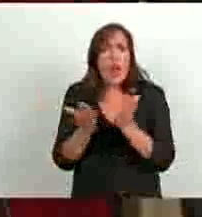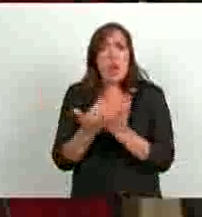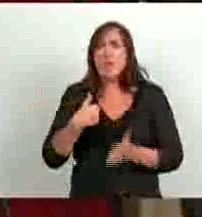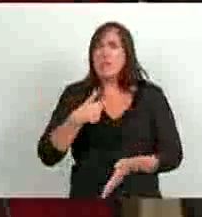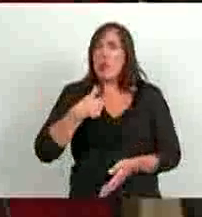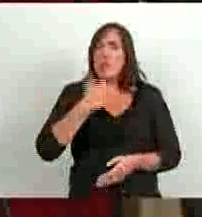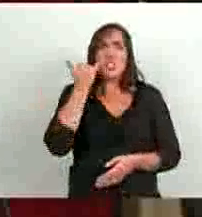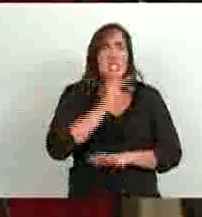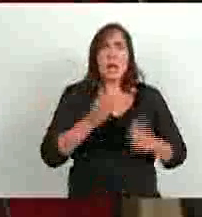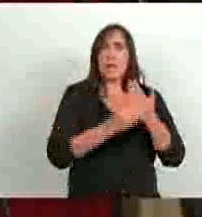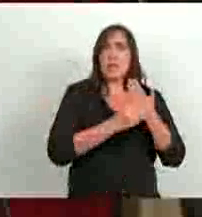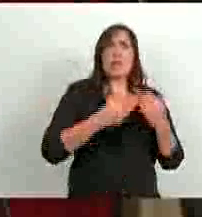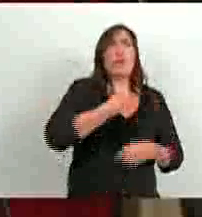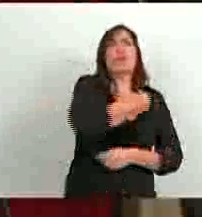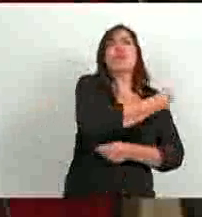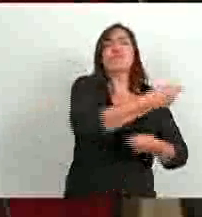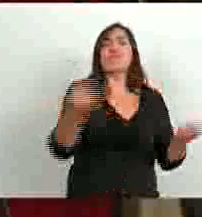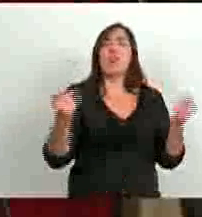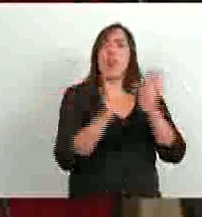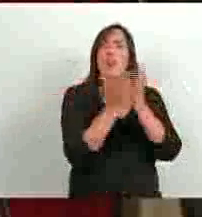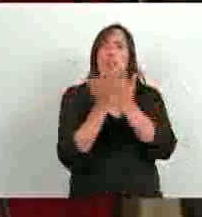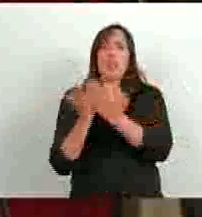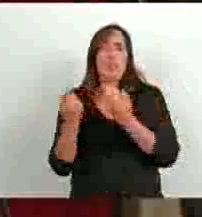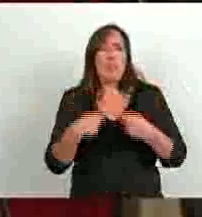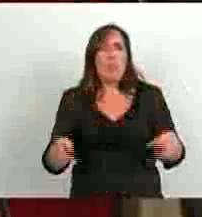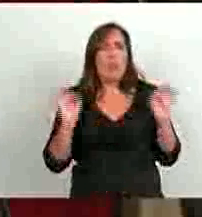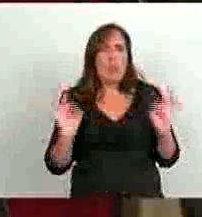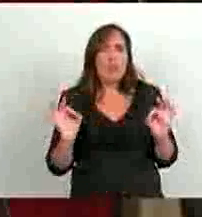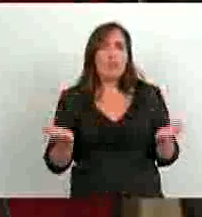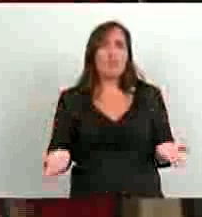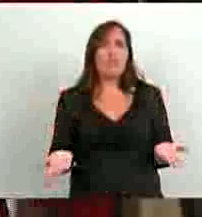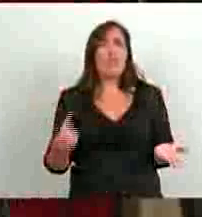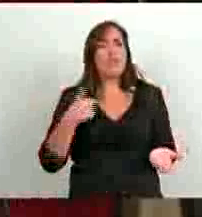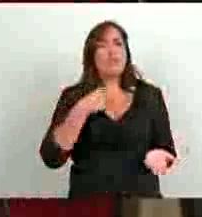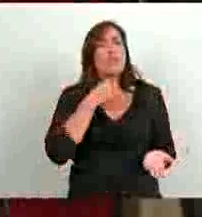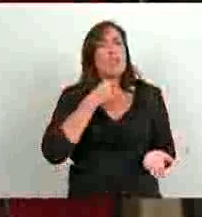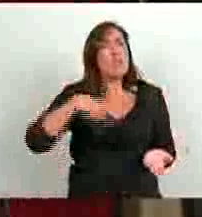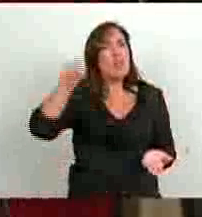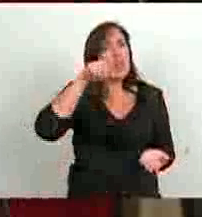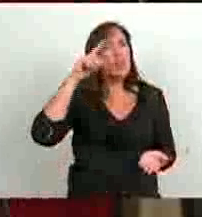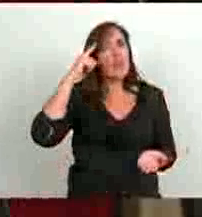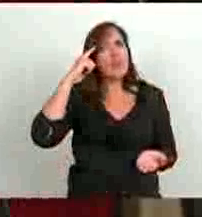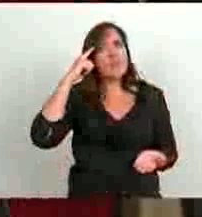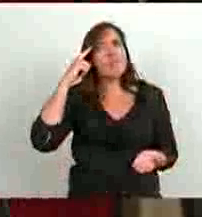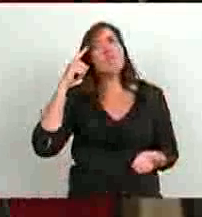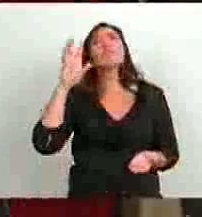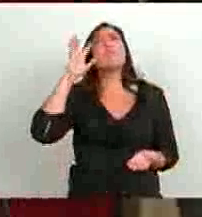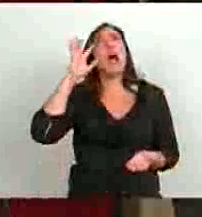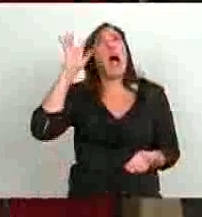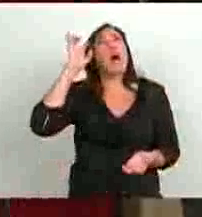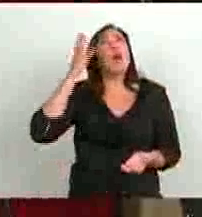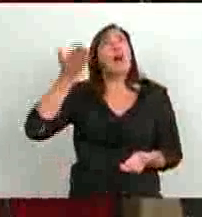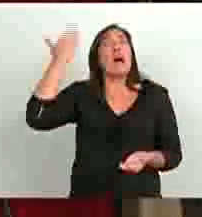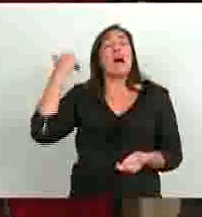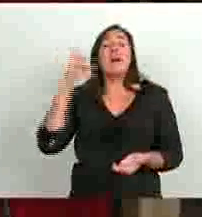repartido millones de libros. Yo quiero recordar a Néstor